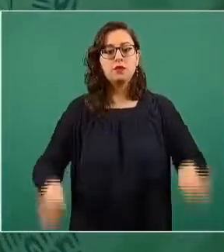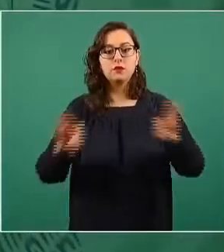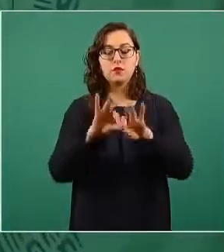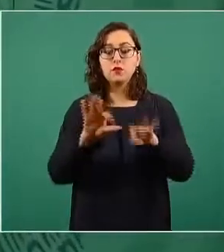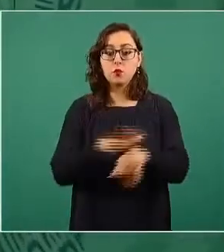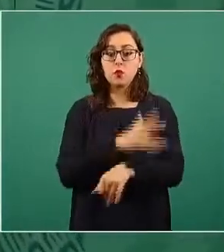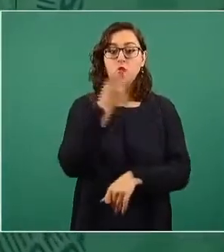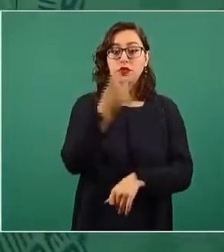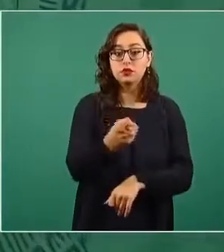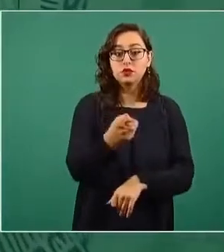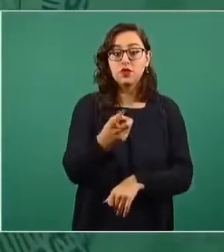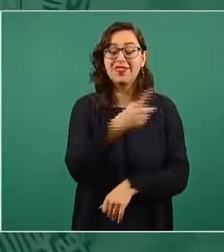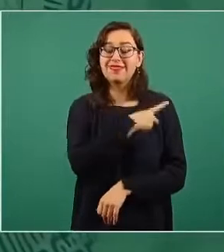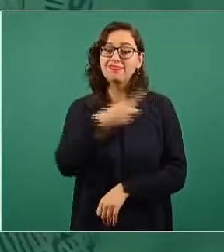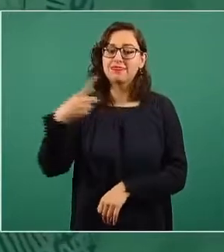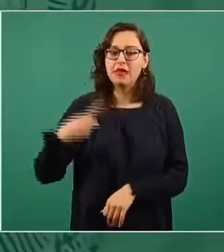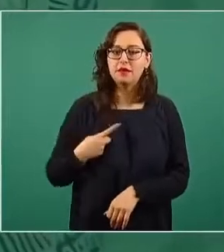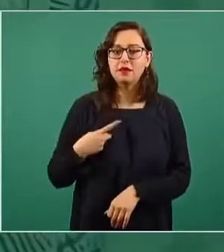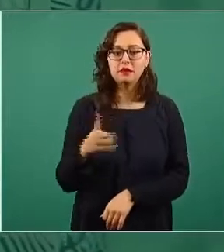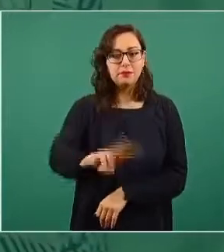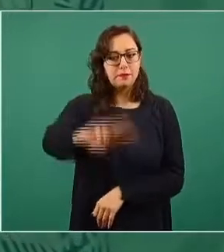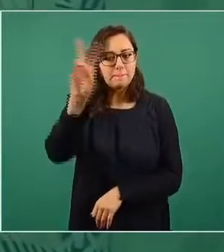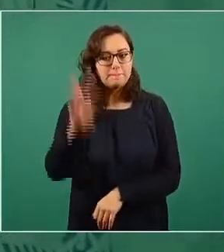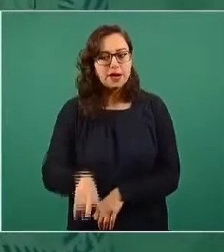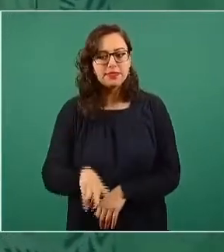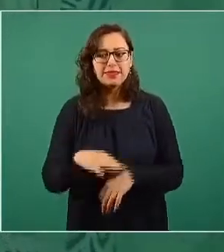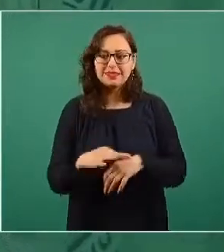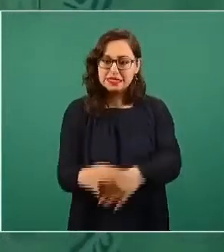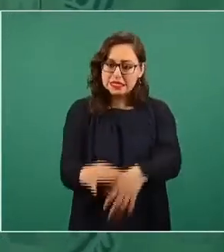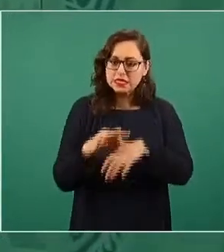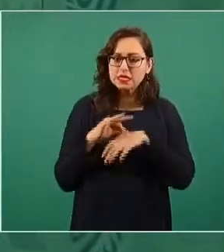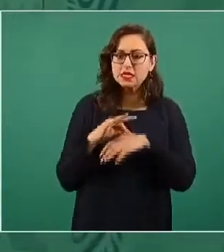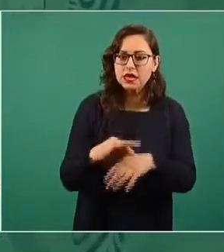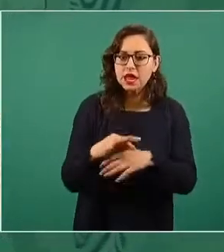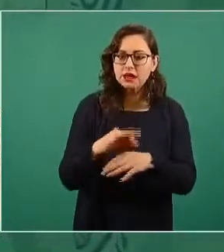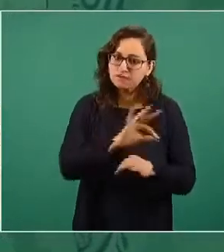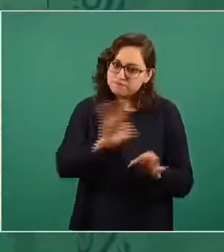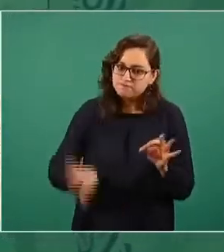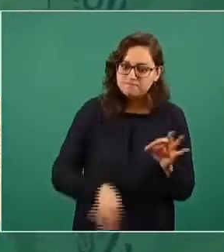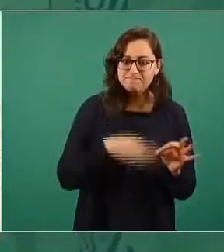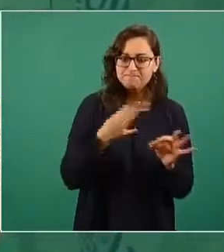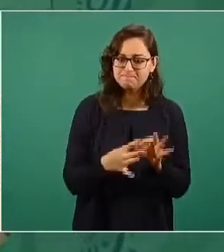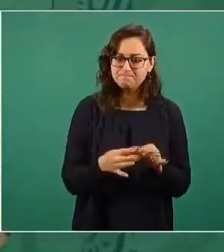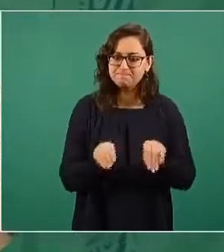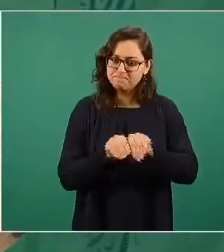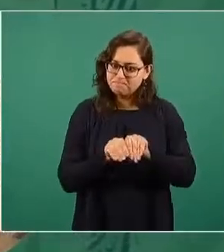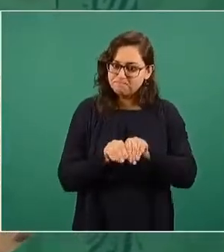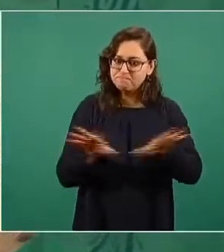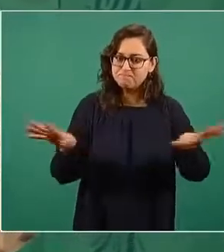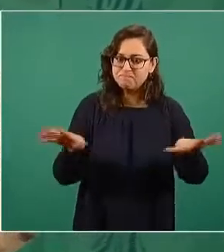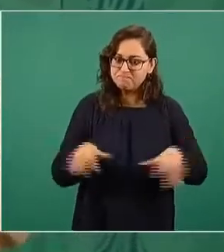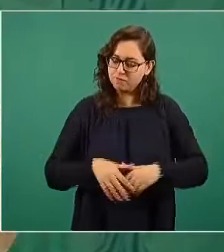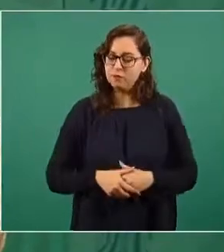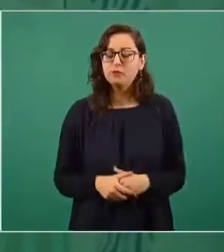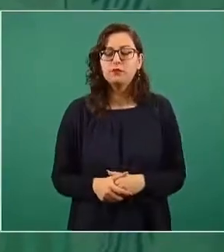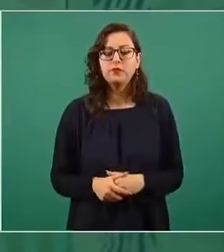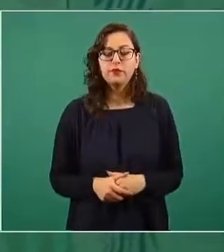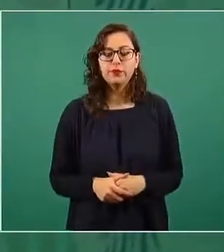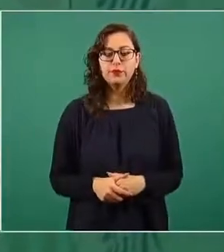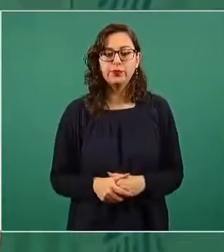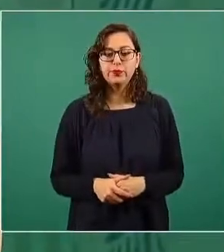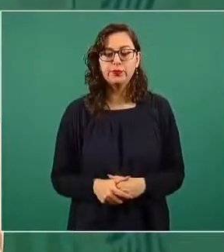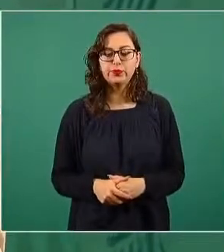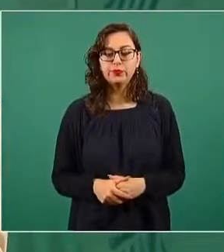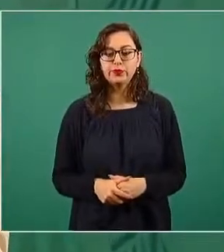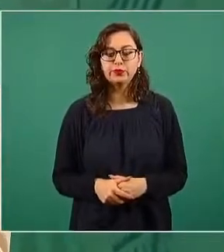asertividad posible por parte de quienes lo ejercemos. El ejercicio de la difusión y de la